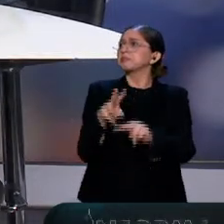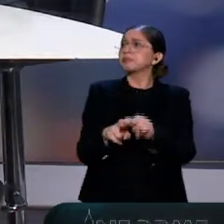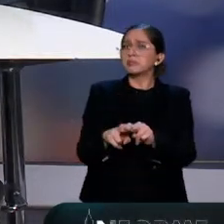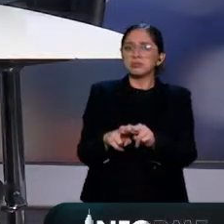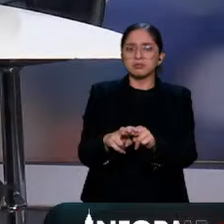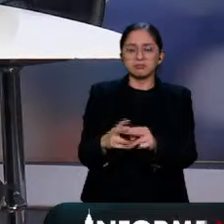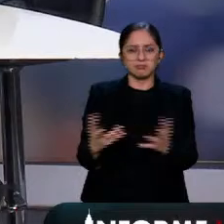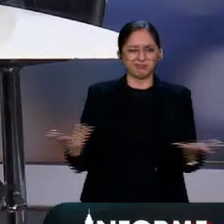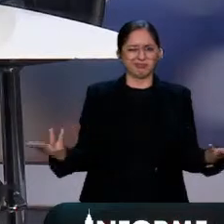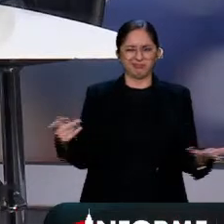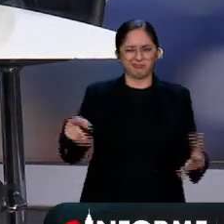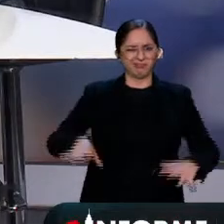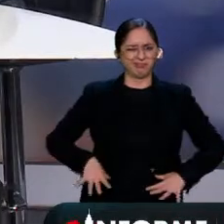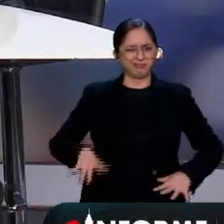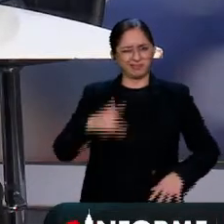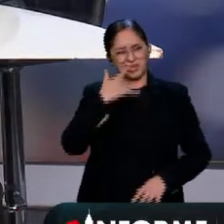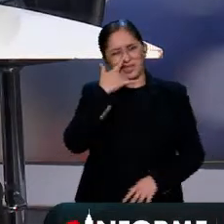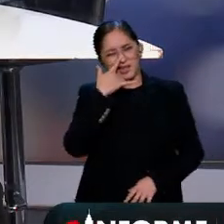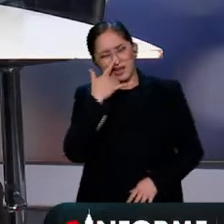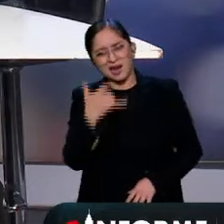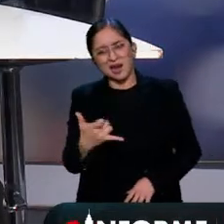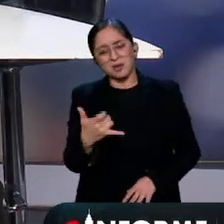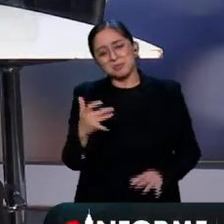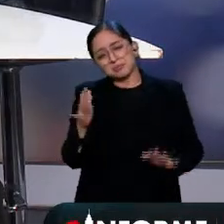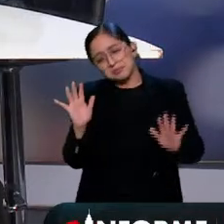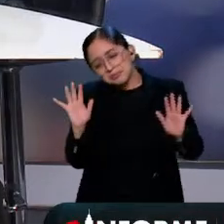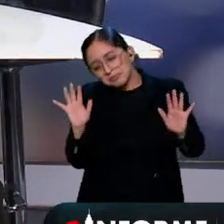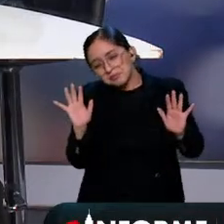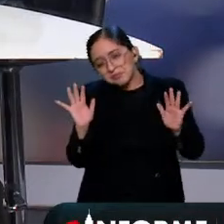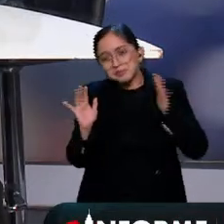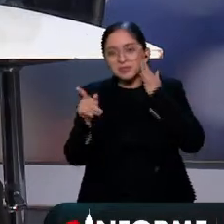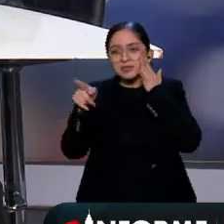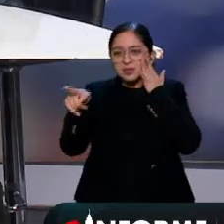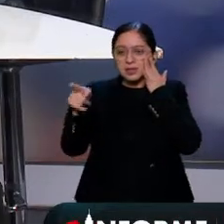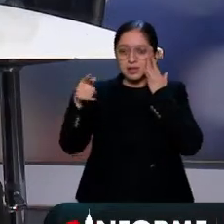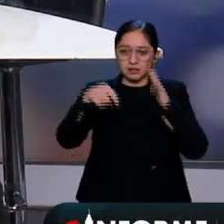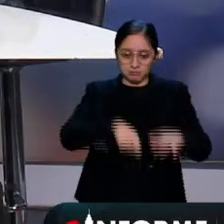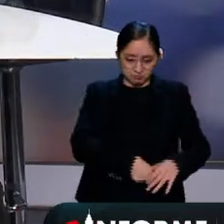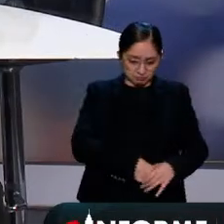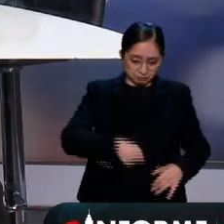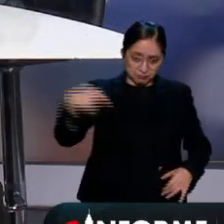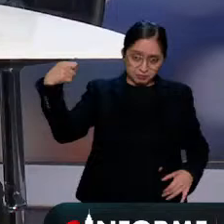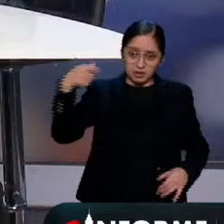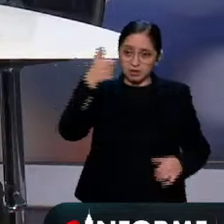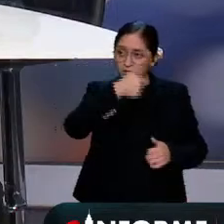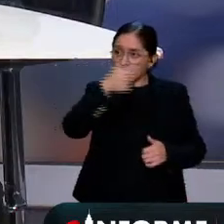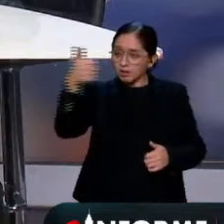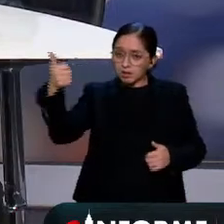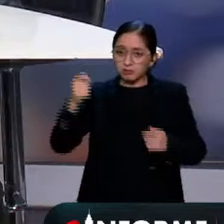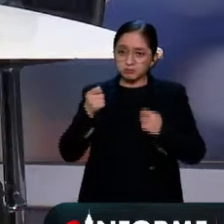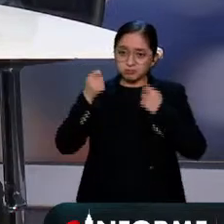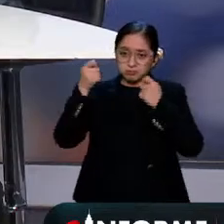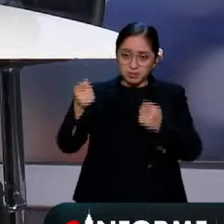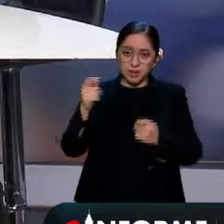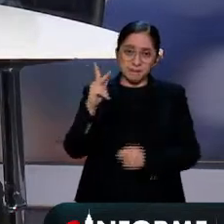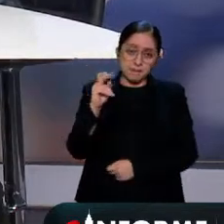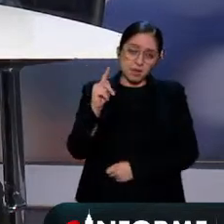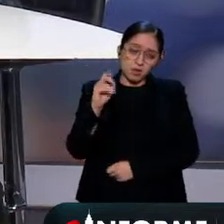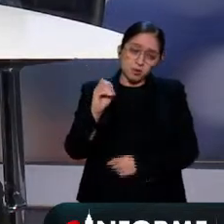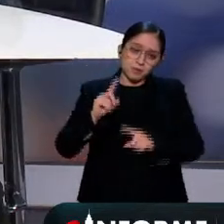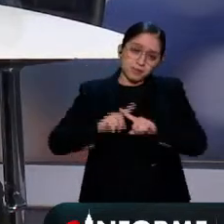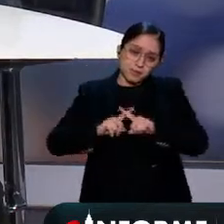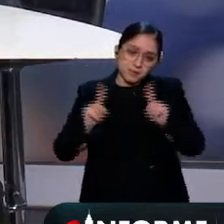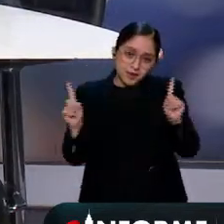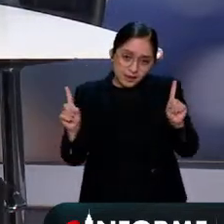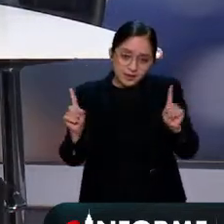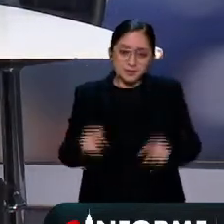importante símbolo. Bueno, estos gestos llenos de simbolismos estuvo la toma de posesión de Petro, ese fue uno de